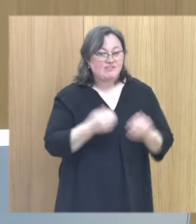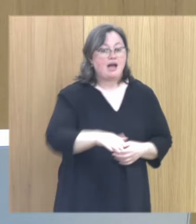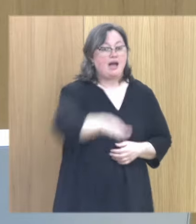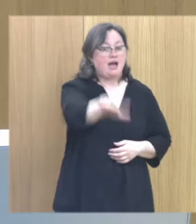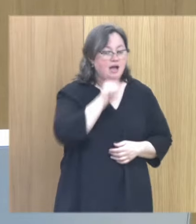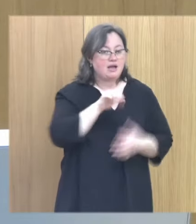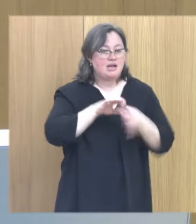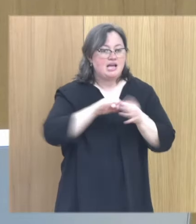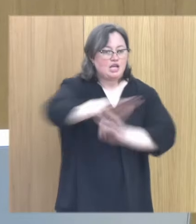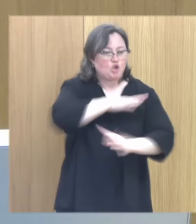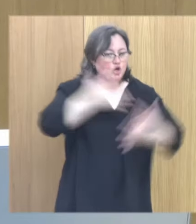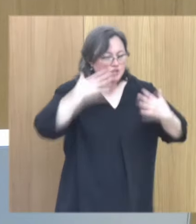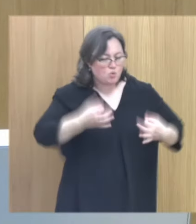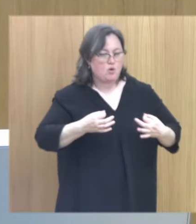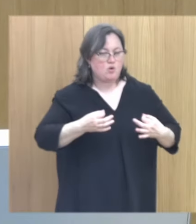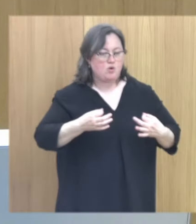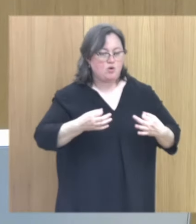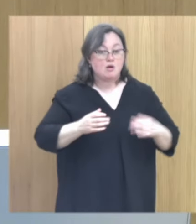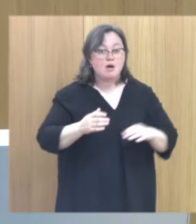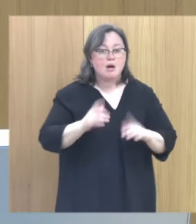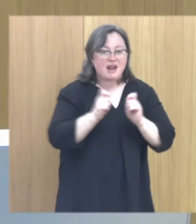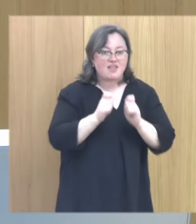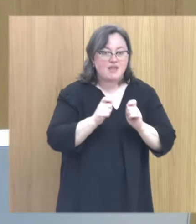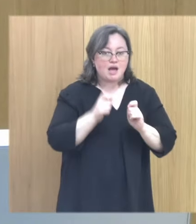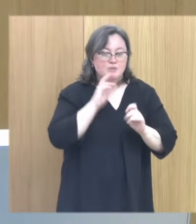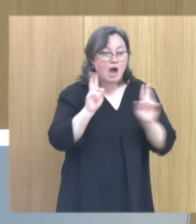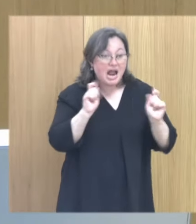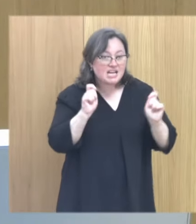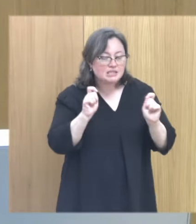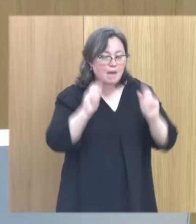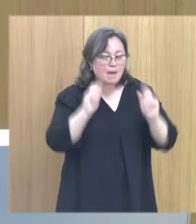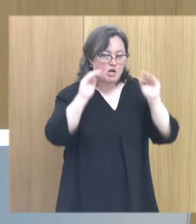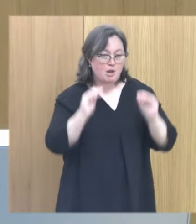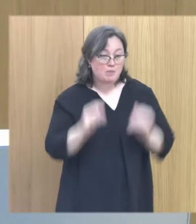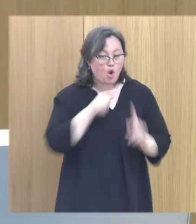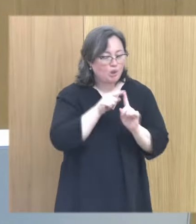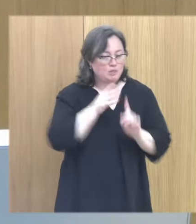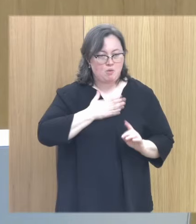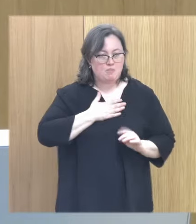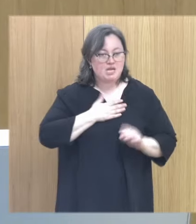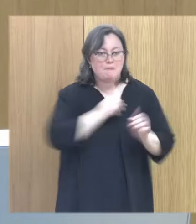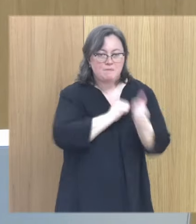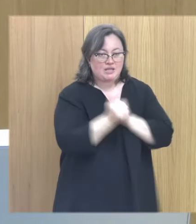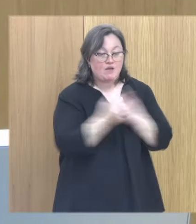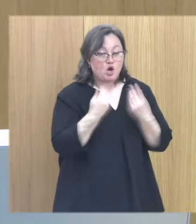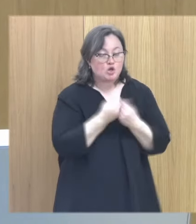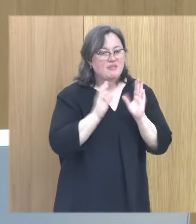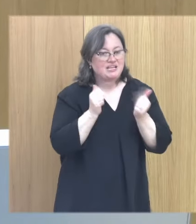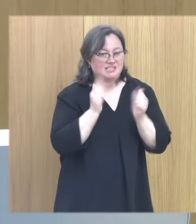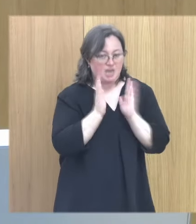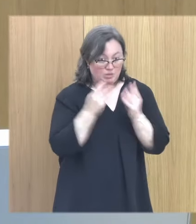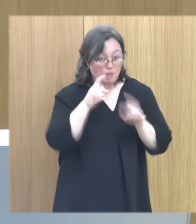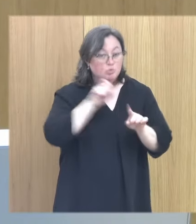generar el entorno de seguridad para que pueda bajar esa vigilancia. Y eso va a ser mi objetivo prioritario cuando yo empiece a trabajar